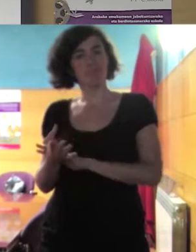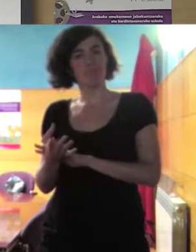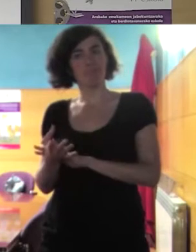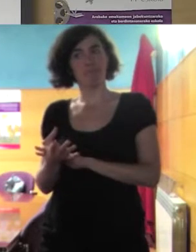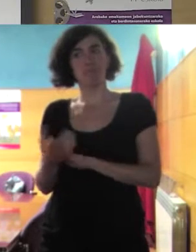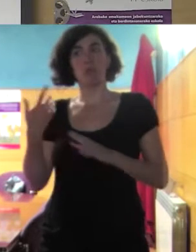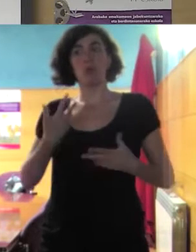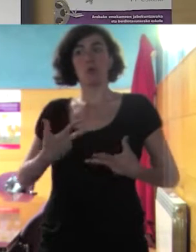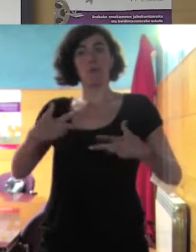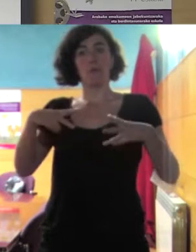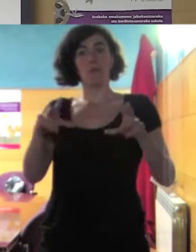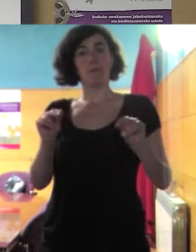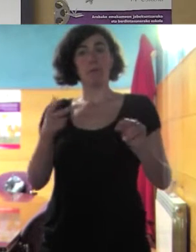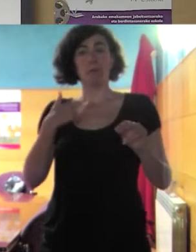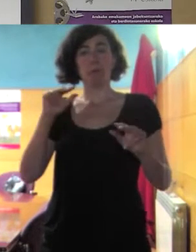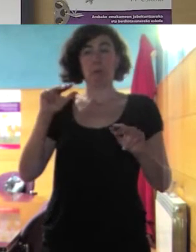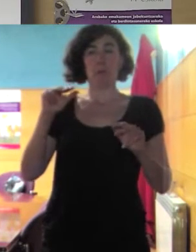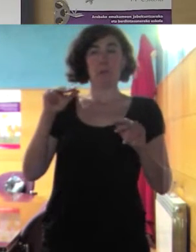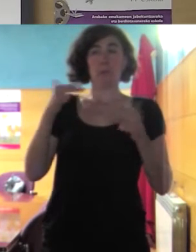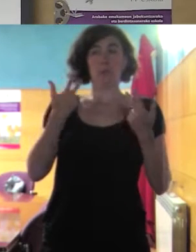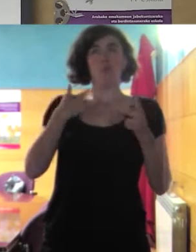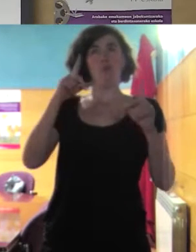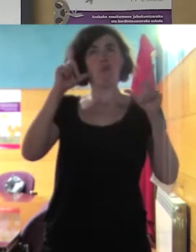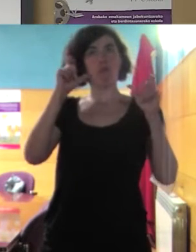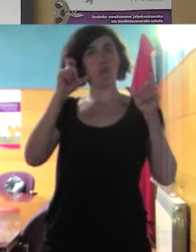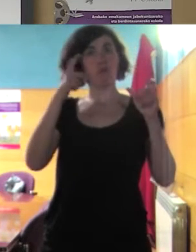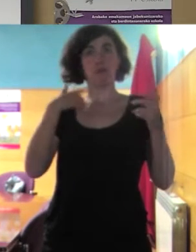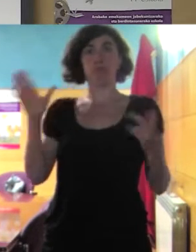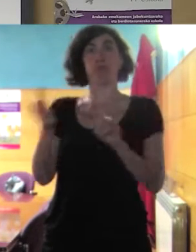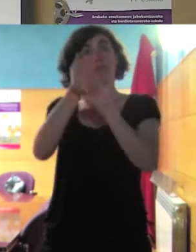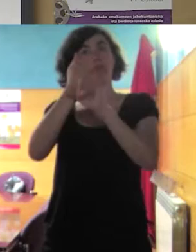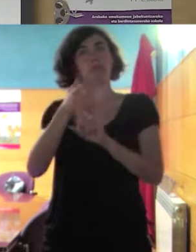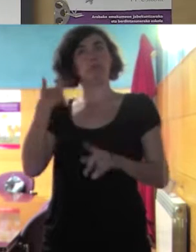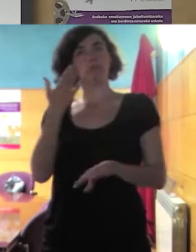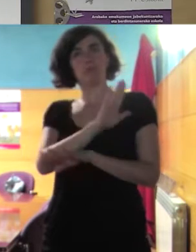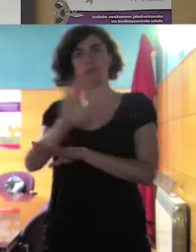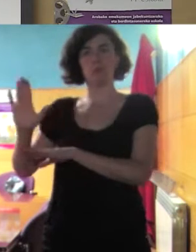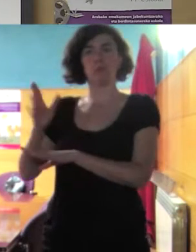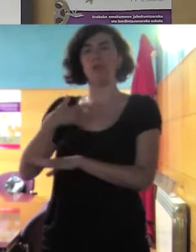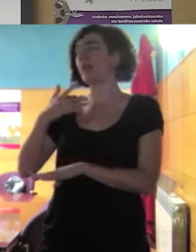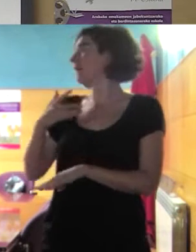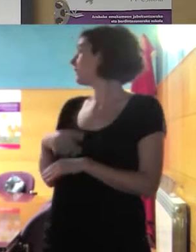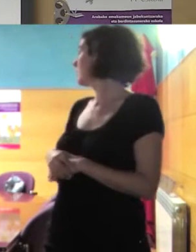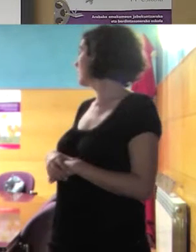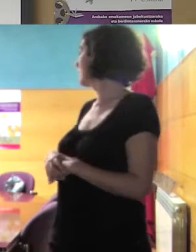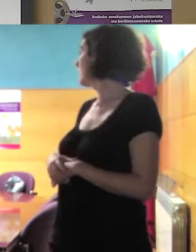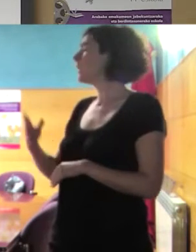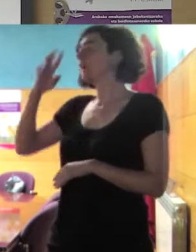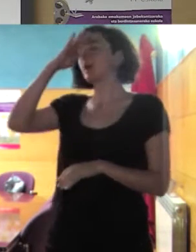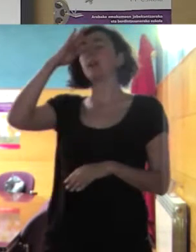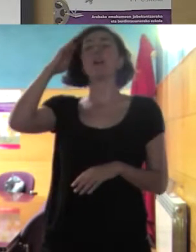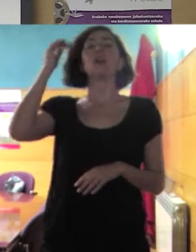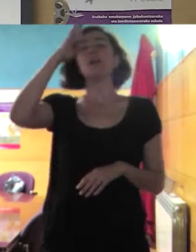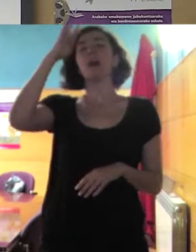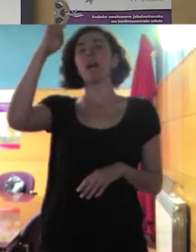voy a dejar aquí permitidme me encontrará con estas fotos yo las enseño imaginaos que os mandan a hacer un trabajo a esta